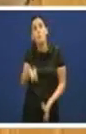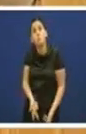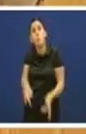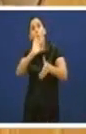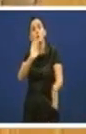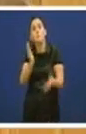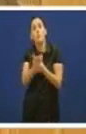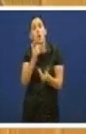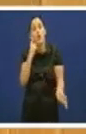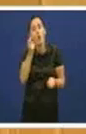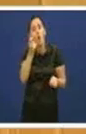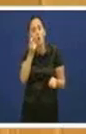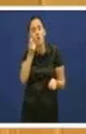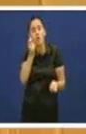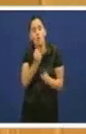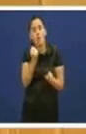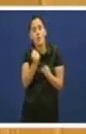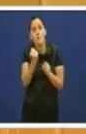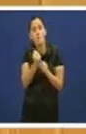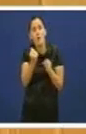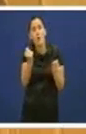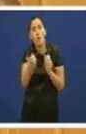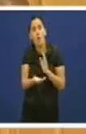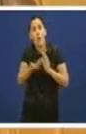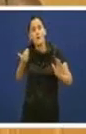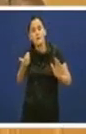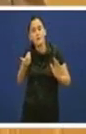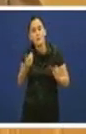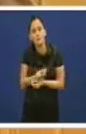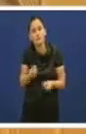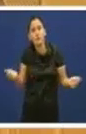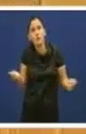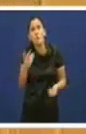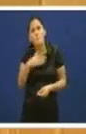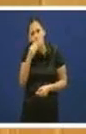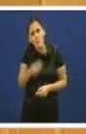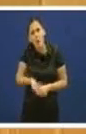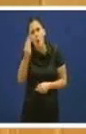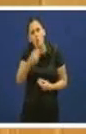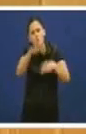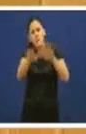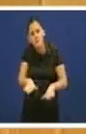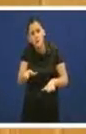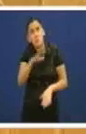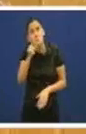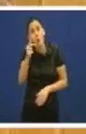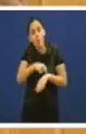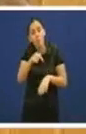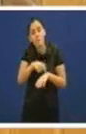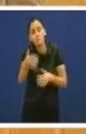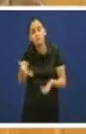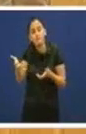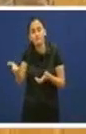regulación de emprego extintivos, non o fan suspensivos? Porque non somos capaces de ganar tempo para